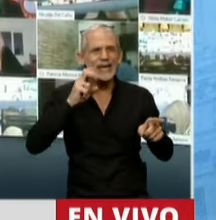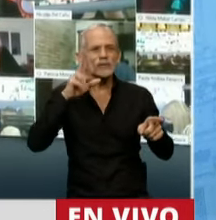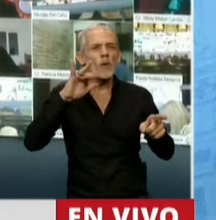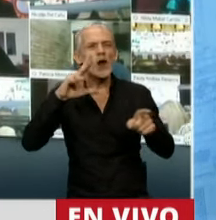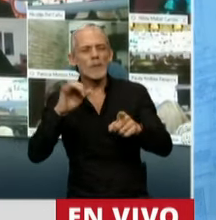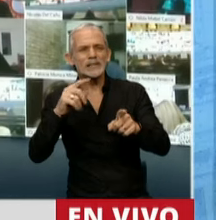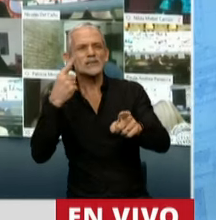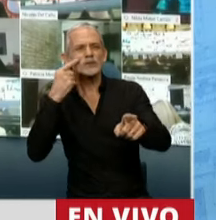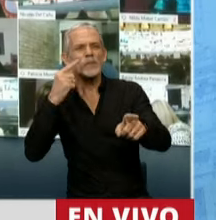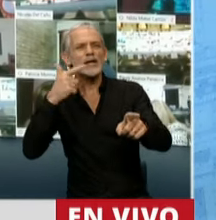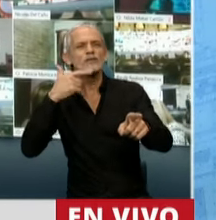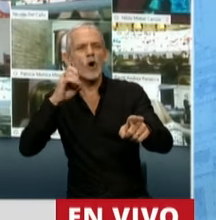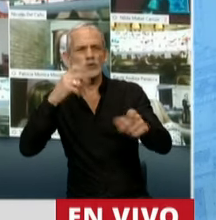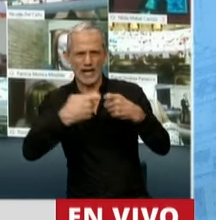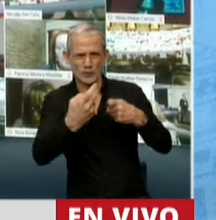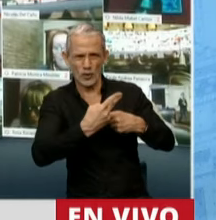y Fabián de Sousa